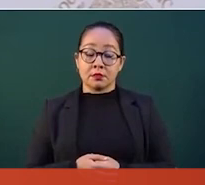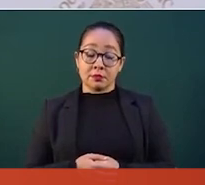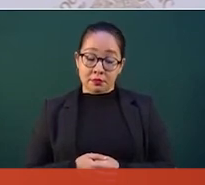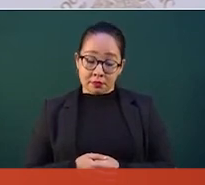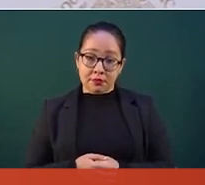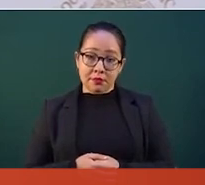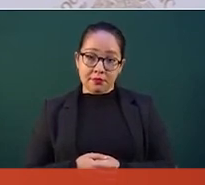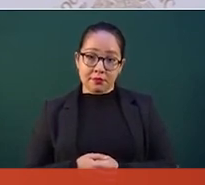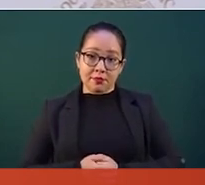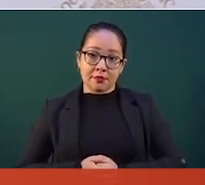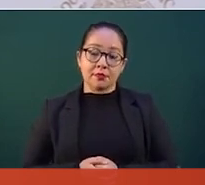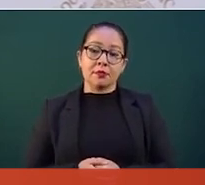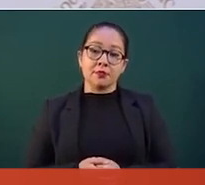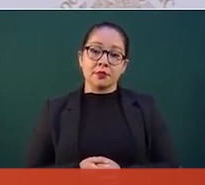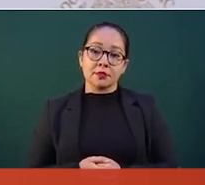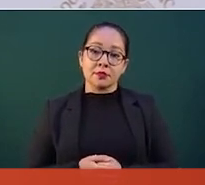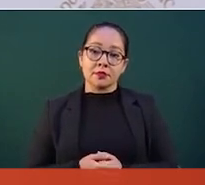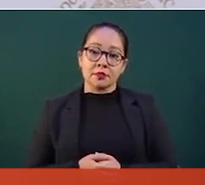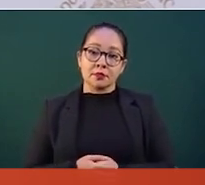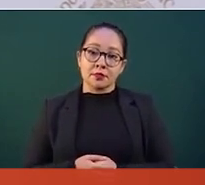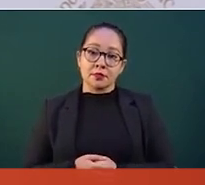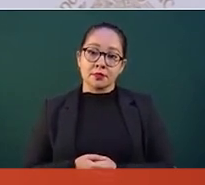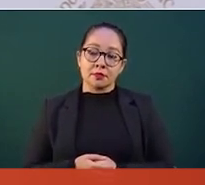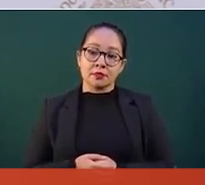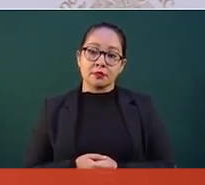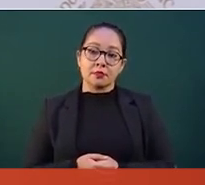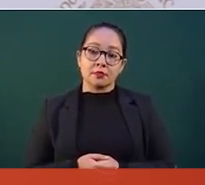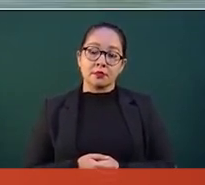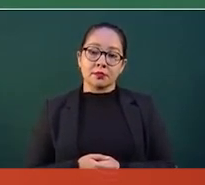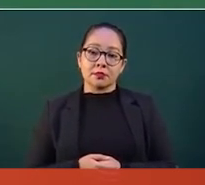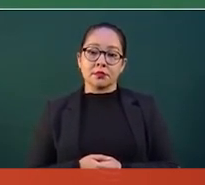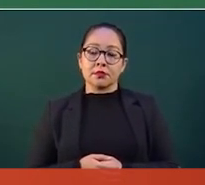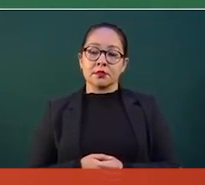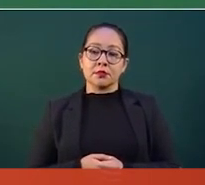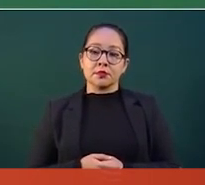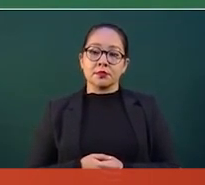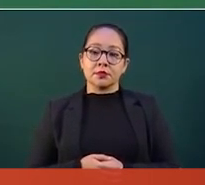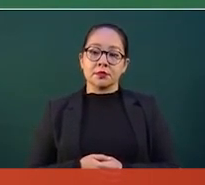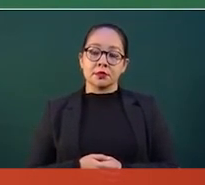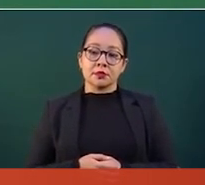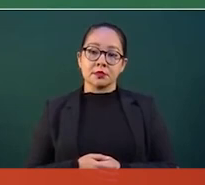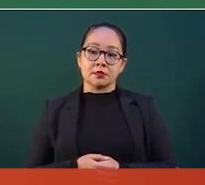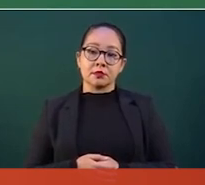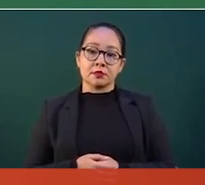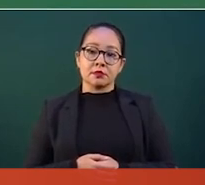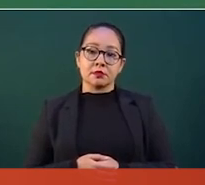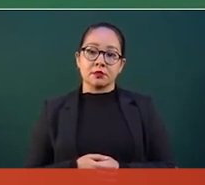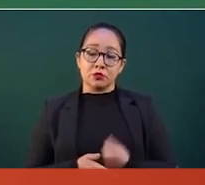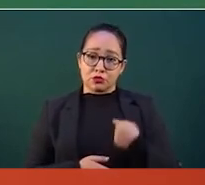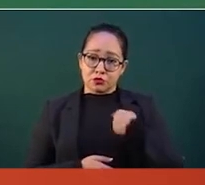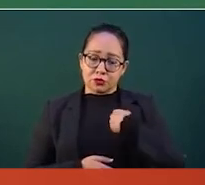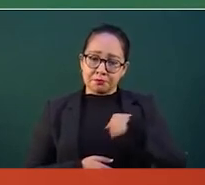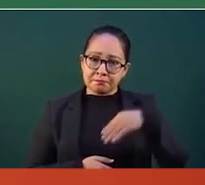Y yo pienso que el presidente Biden